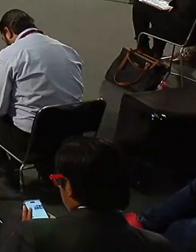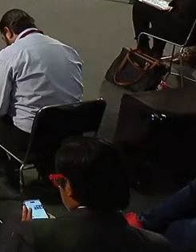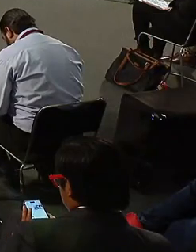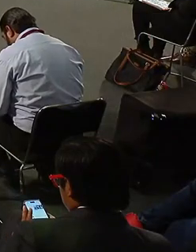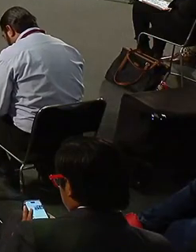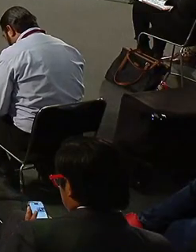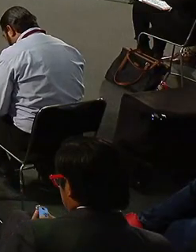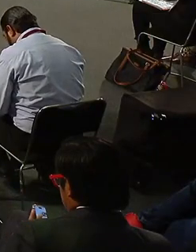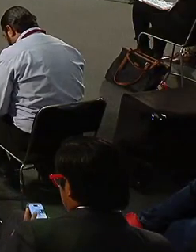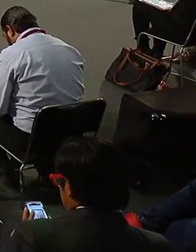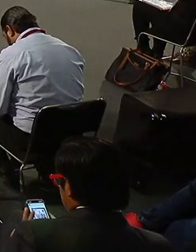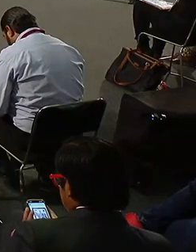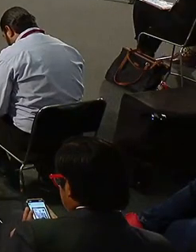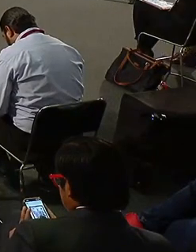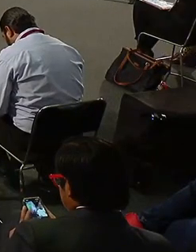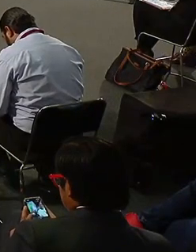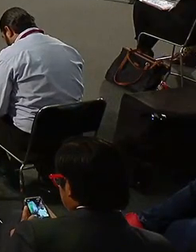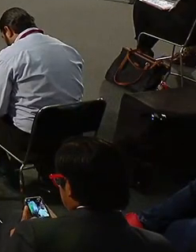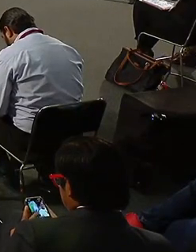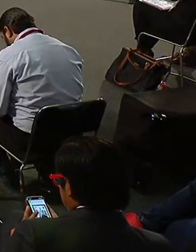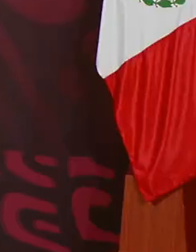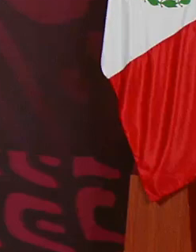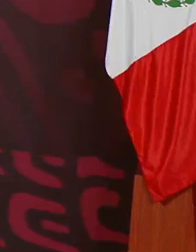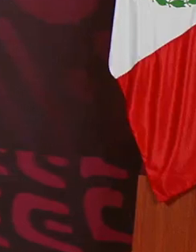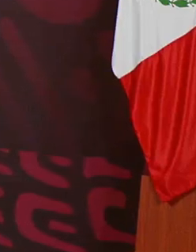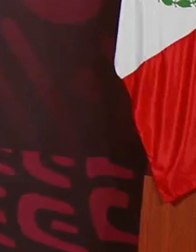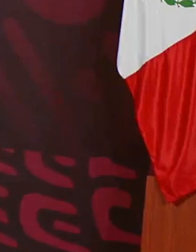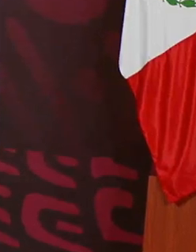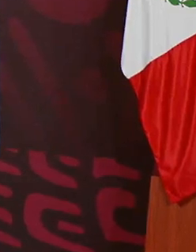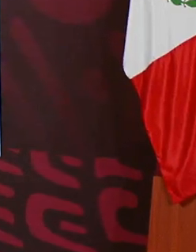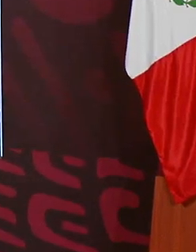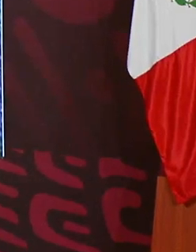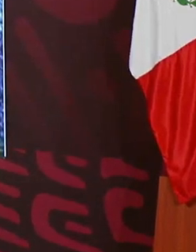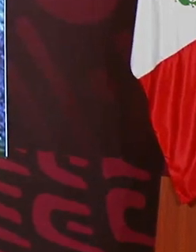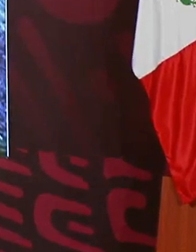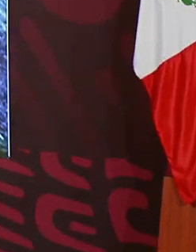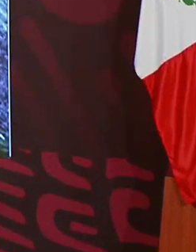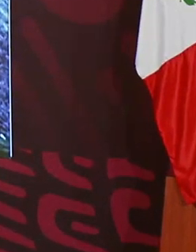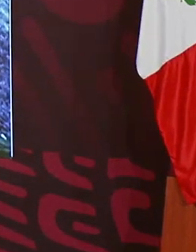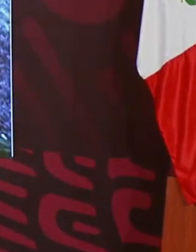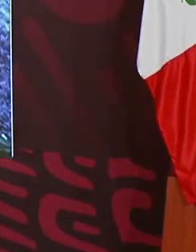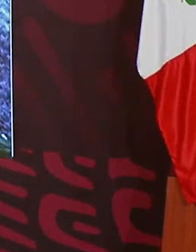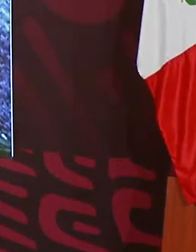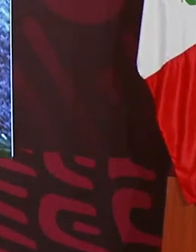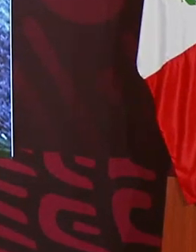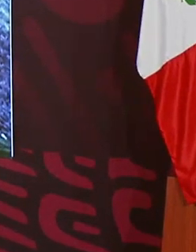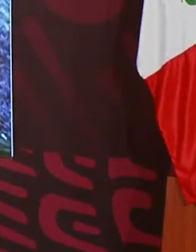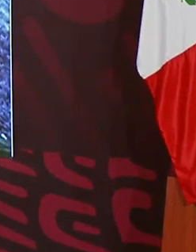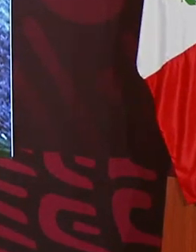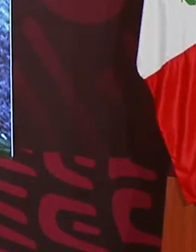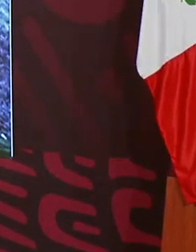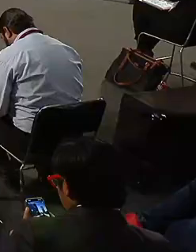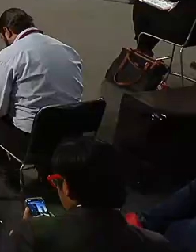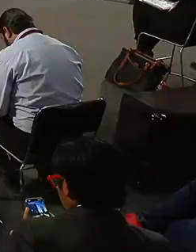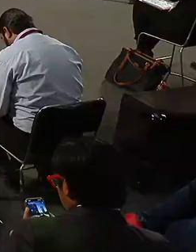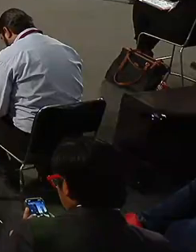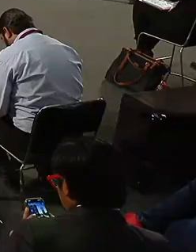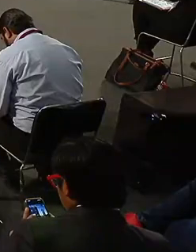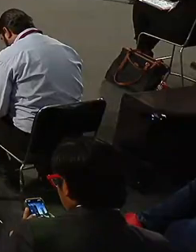la felicidad es estar bien con uno mismo estar bien con nuestra conciencia y estar bien con el prójimo